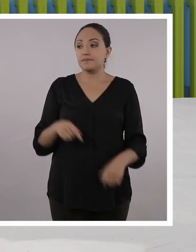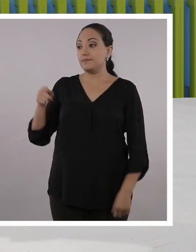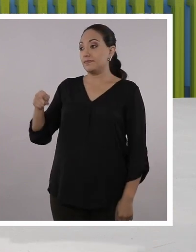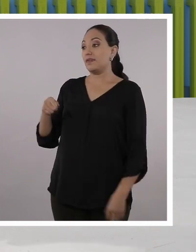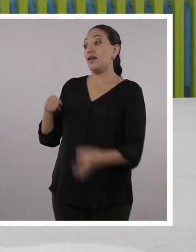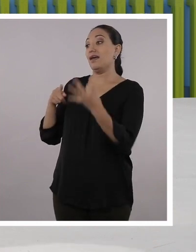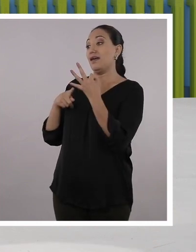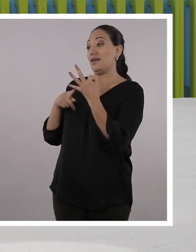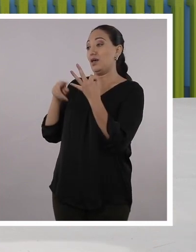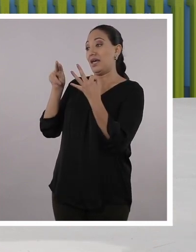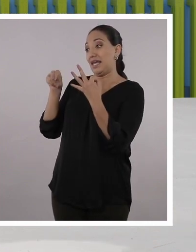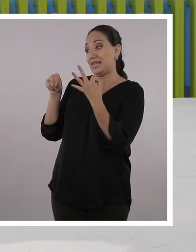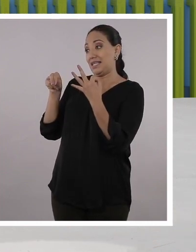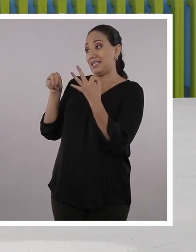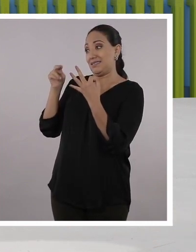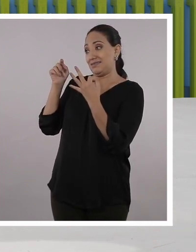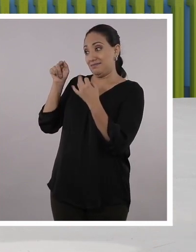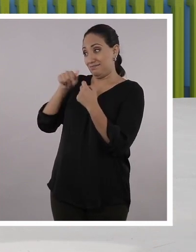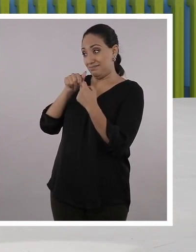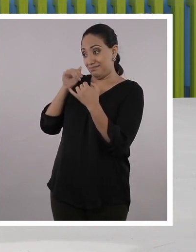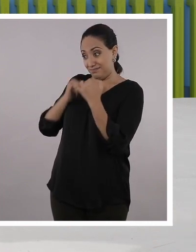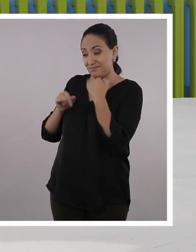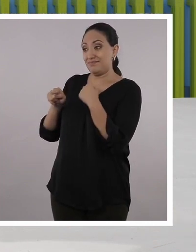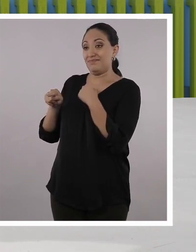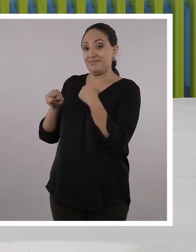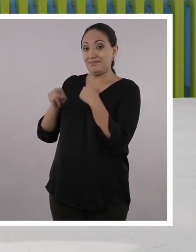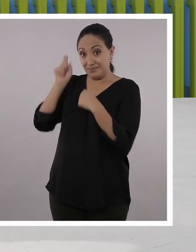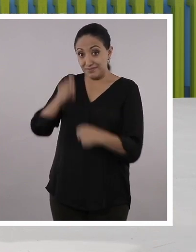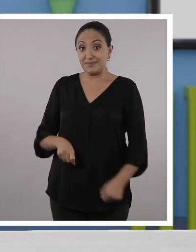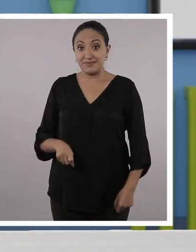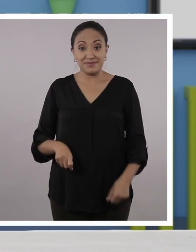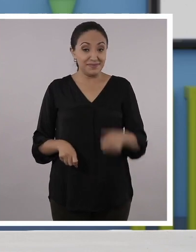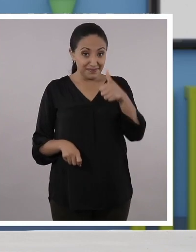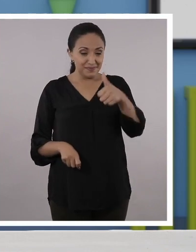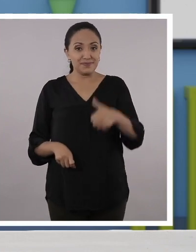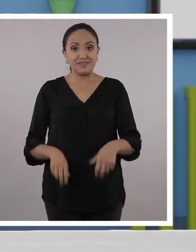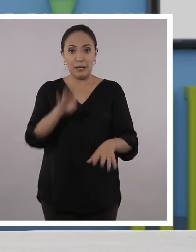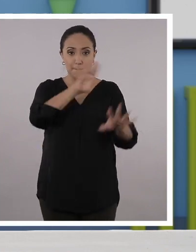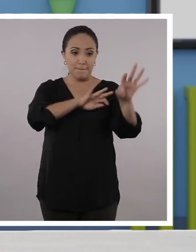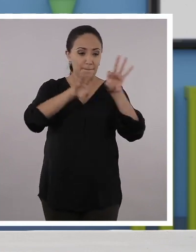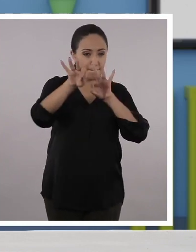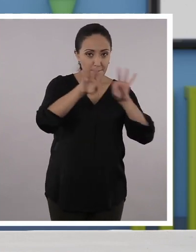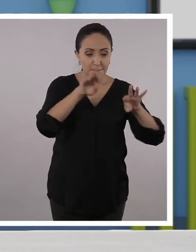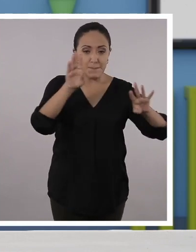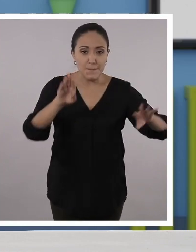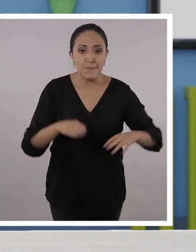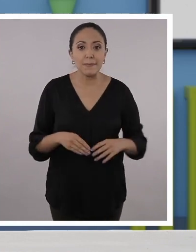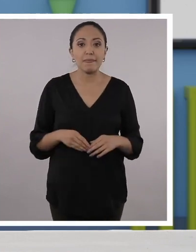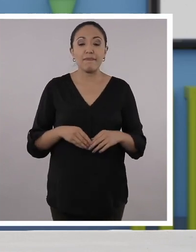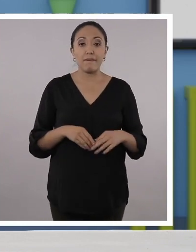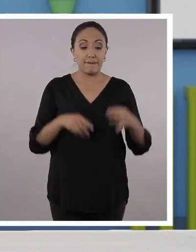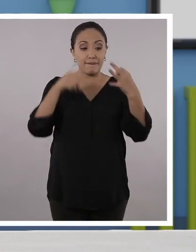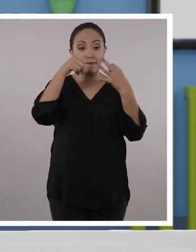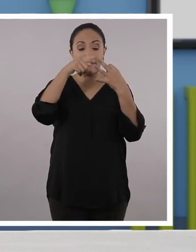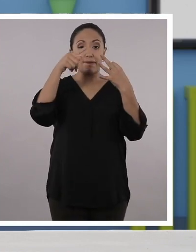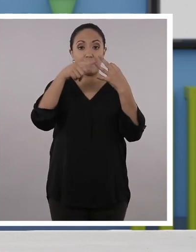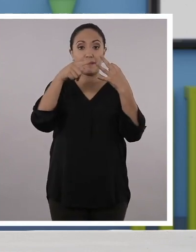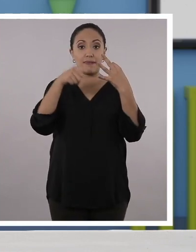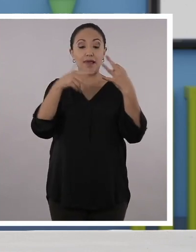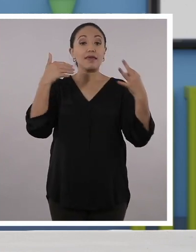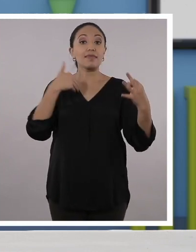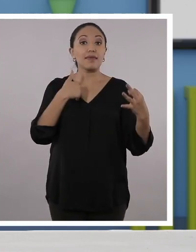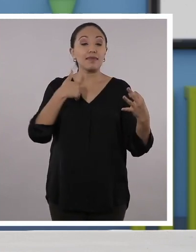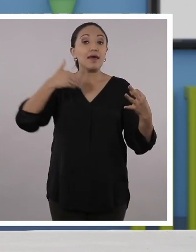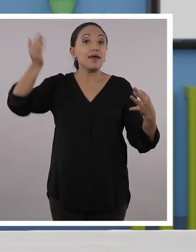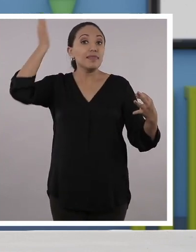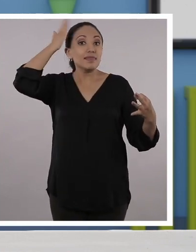Las tres terminan en N. Muy bien, Santi. ¿Sí? Sí. Pero bueno, yo te ayudo con la otra. A ver. Todas tienen